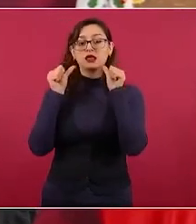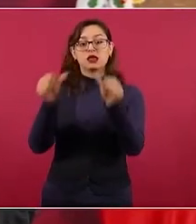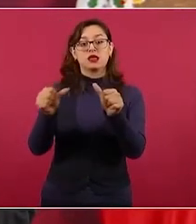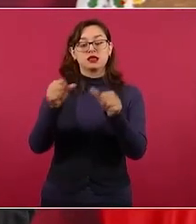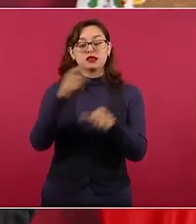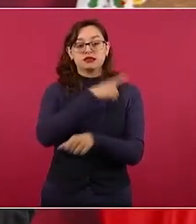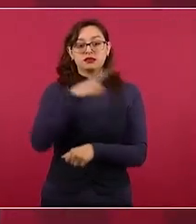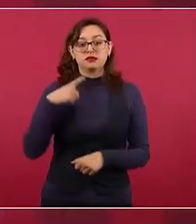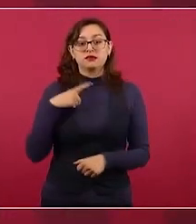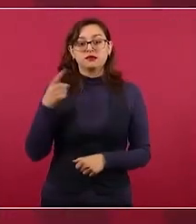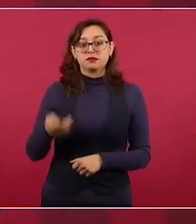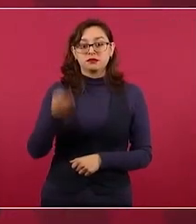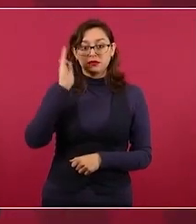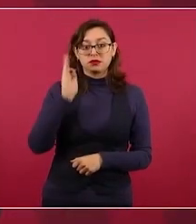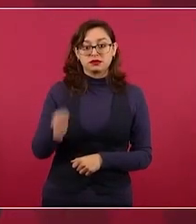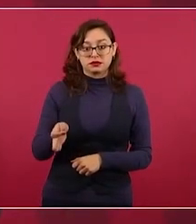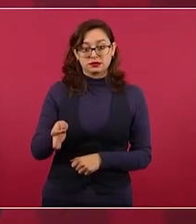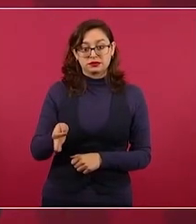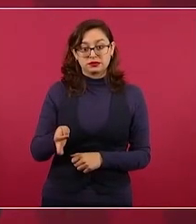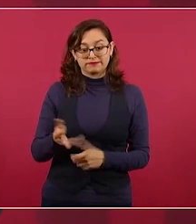el juicio de García Luna